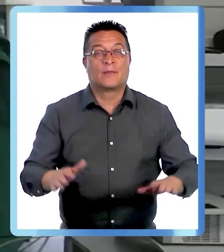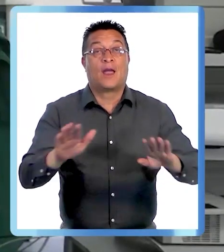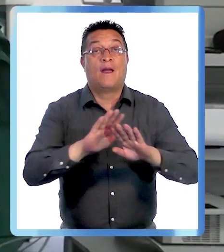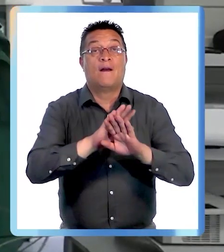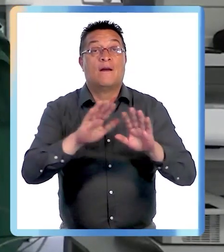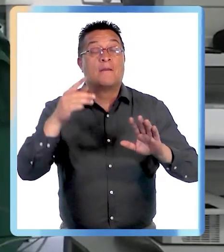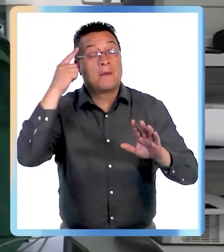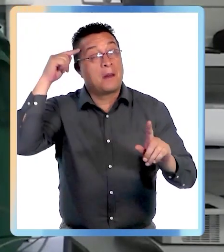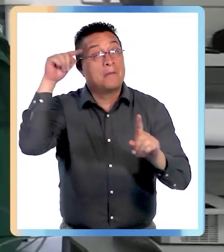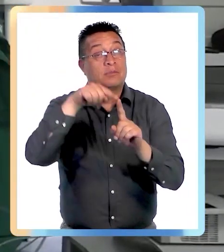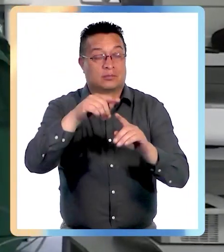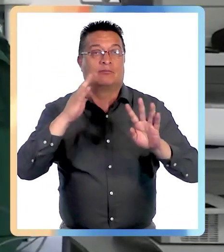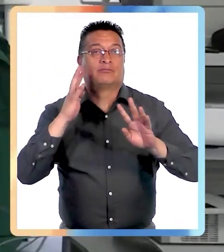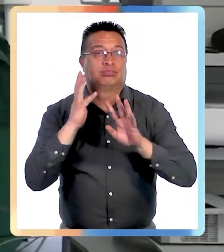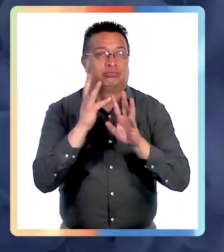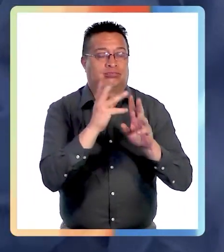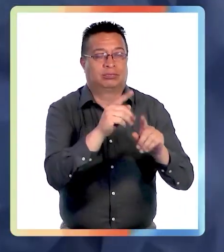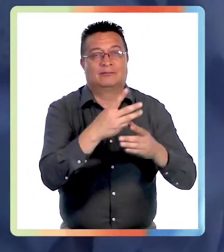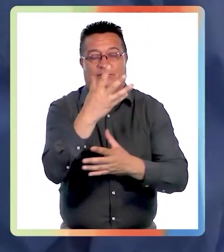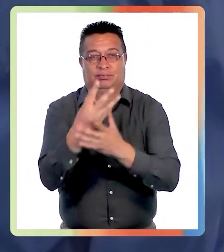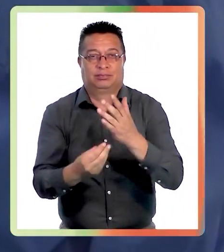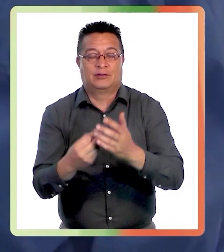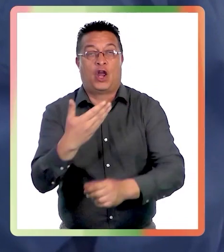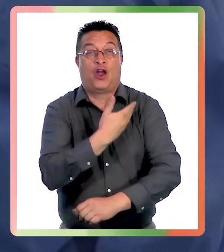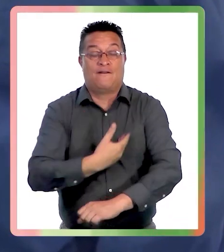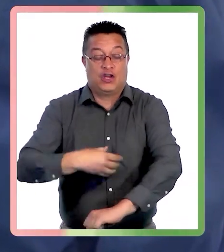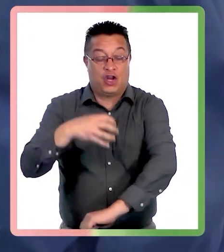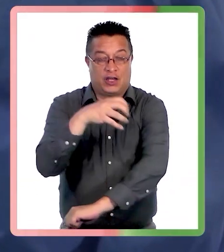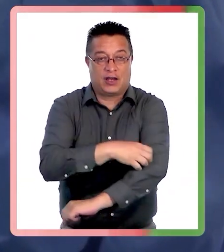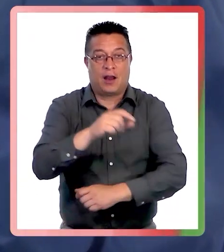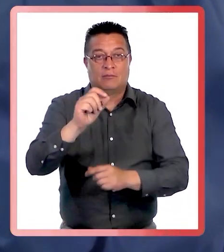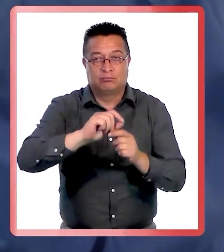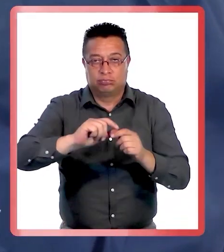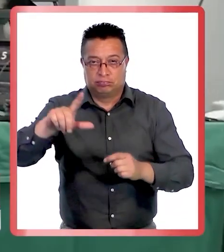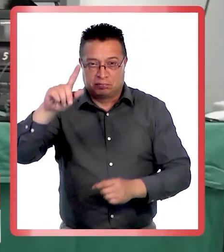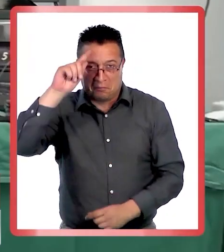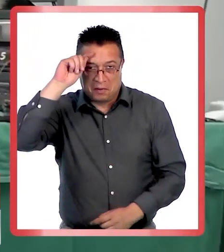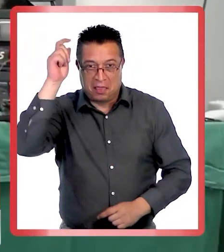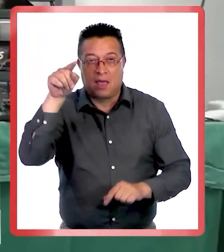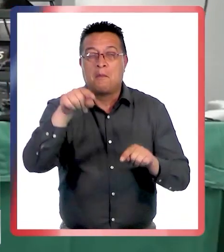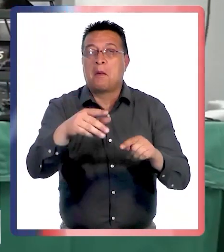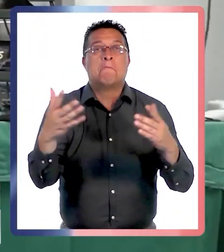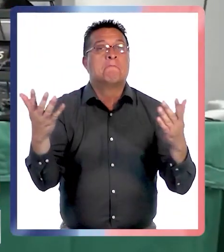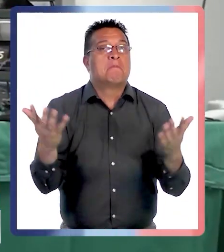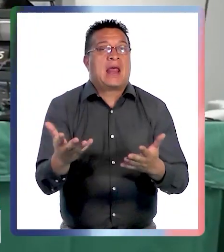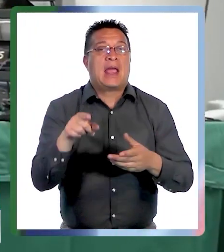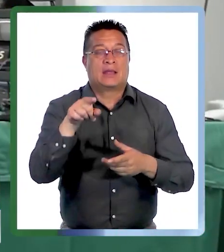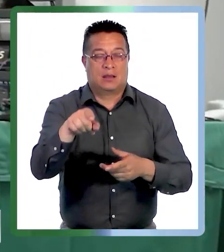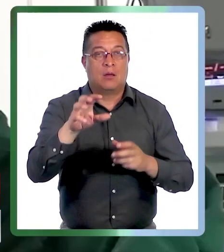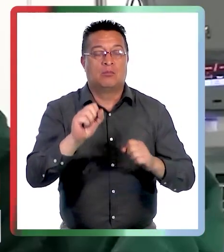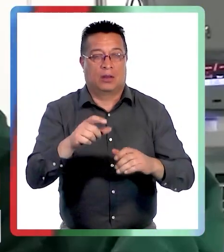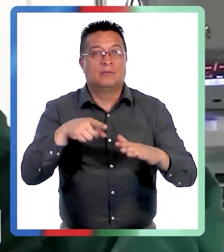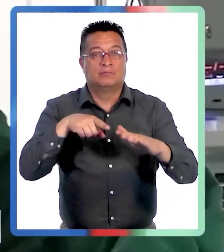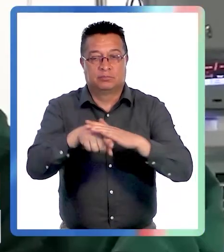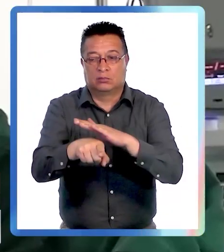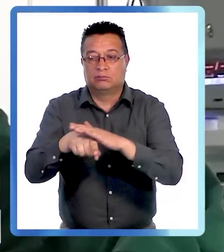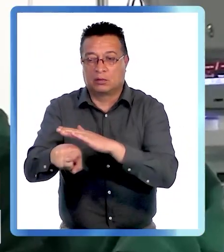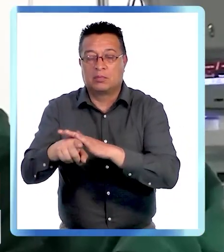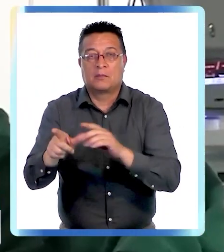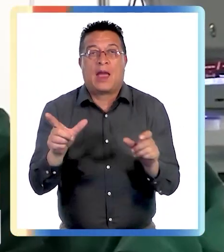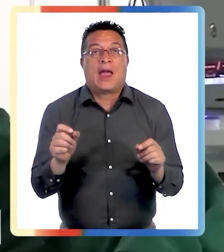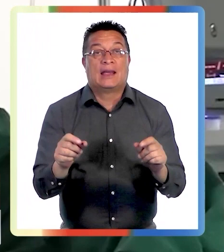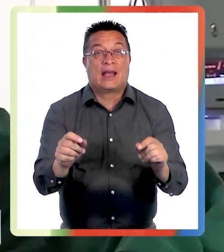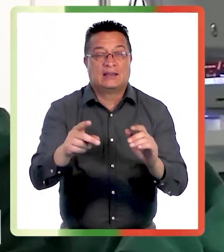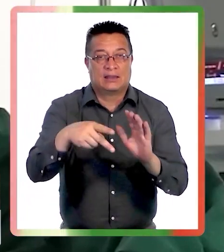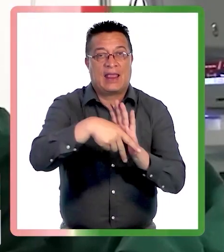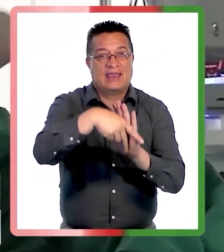Con el fin de reducir las listas de espera, el gobierno regional impulsa esta iniciativa que tiene como objetivo principal intervenir en los